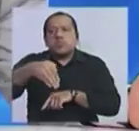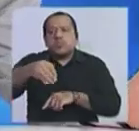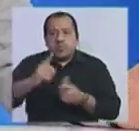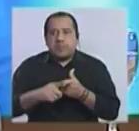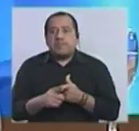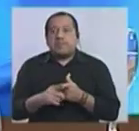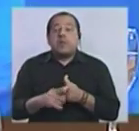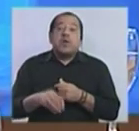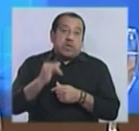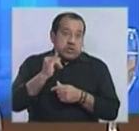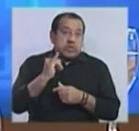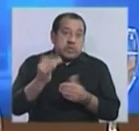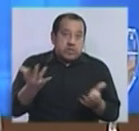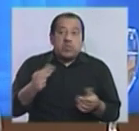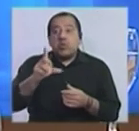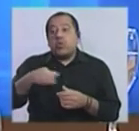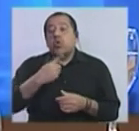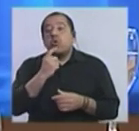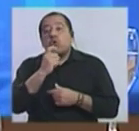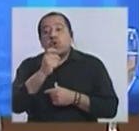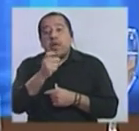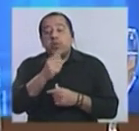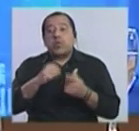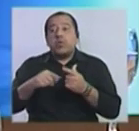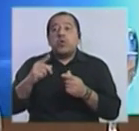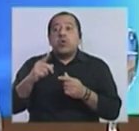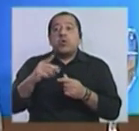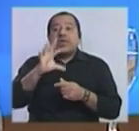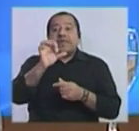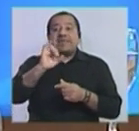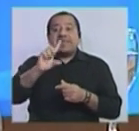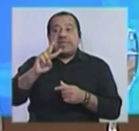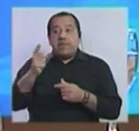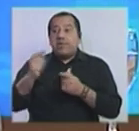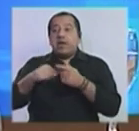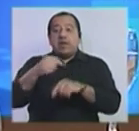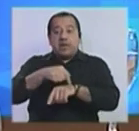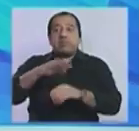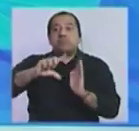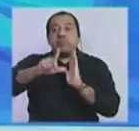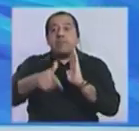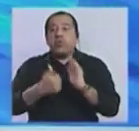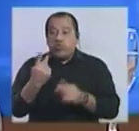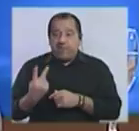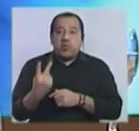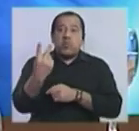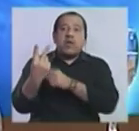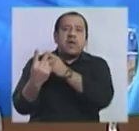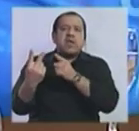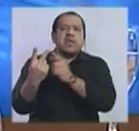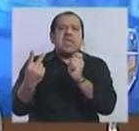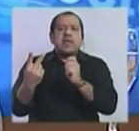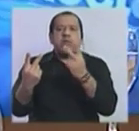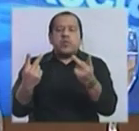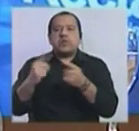tiempo, ¿no? Sí, claro. El Partido Colorado definió con más retraso la fórmula. Bueno,